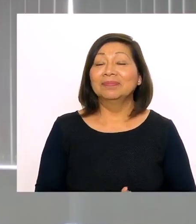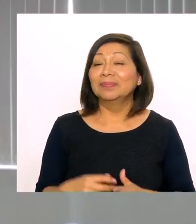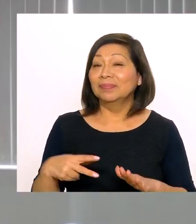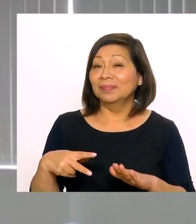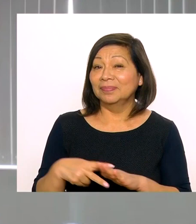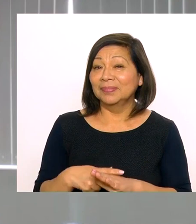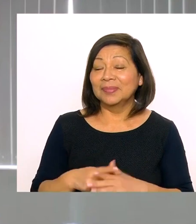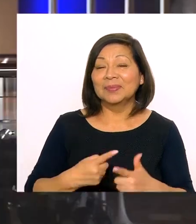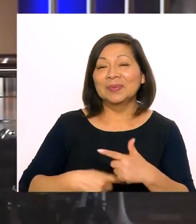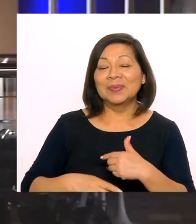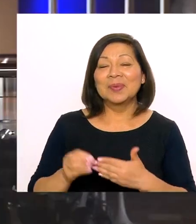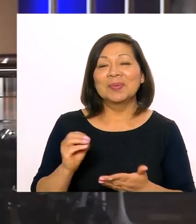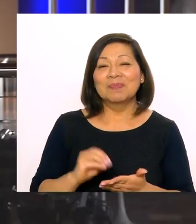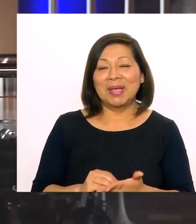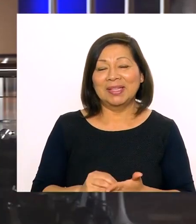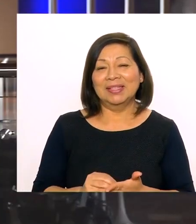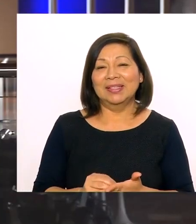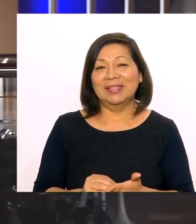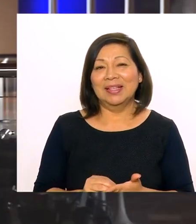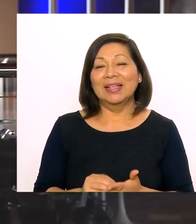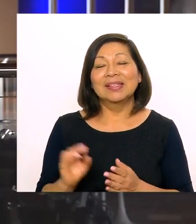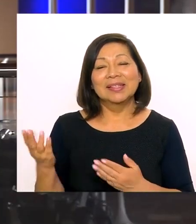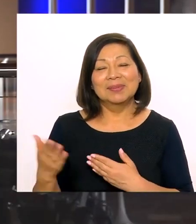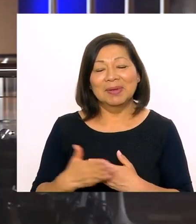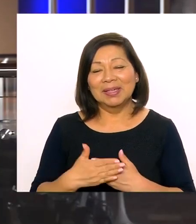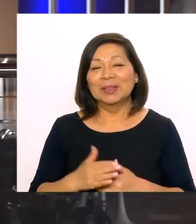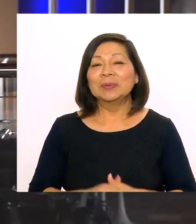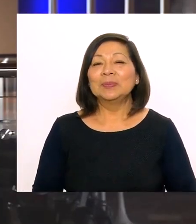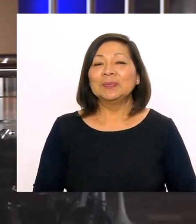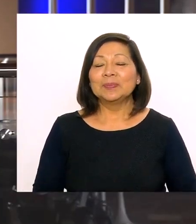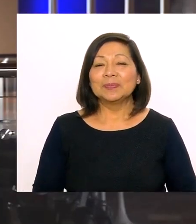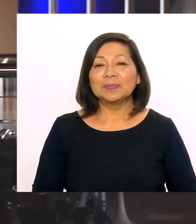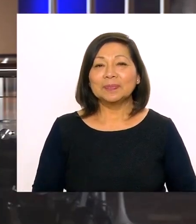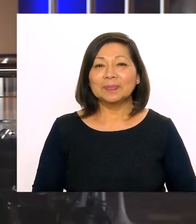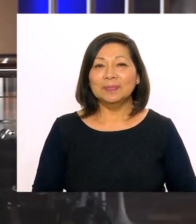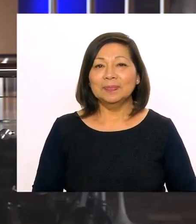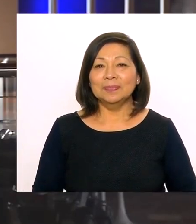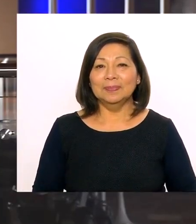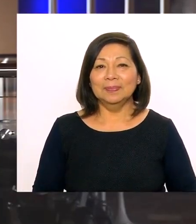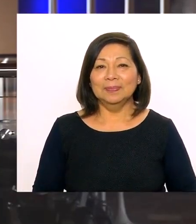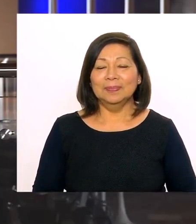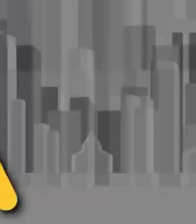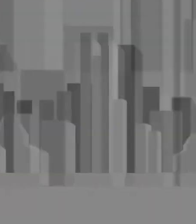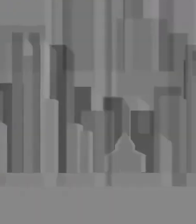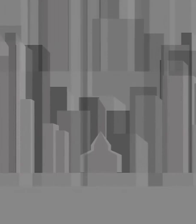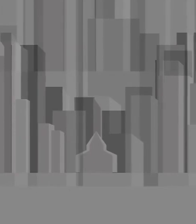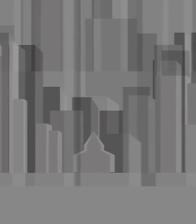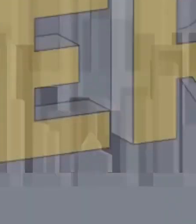año, 2023. Nosotros vamos a una pequeña pausa, y ya regresamos con más en Sin Barreras.